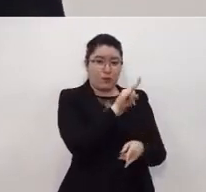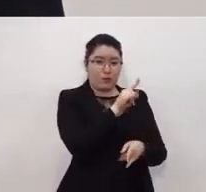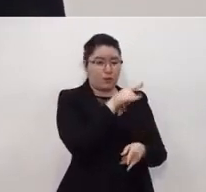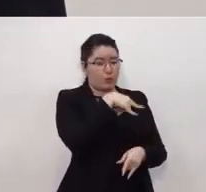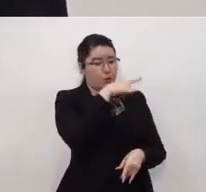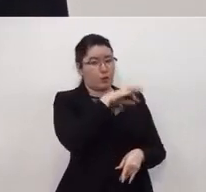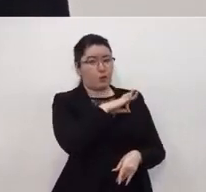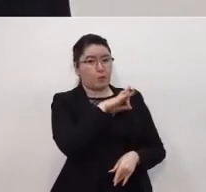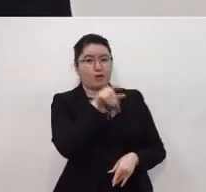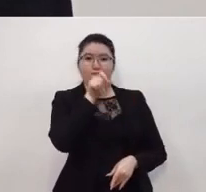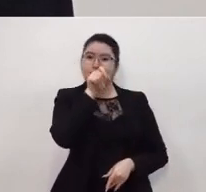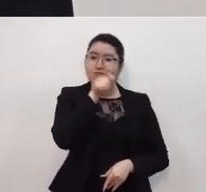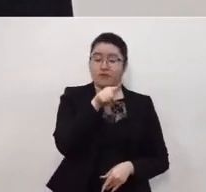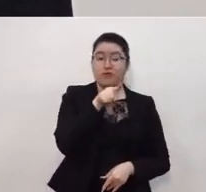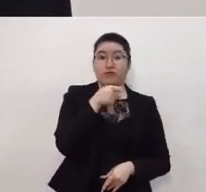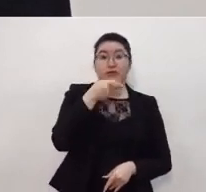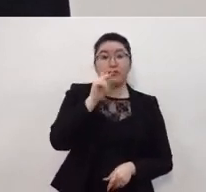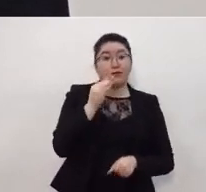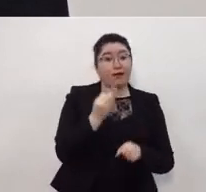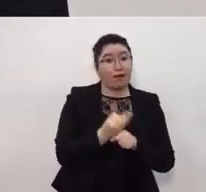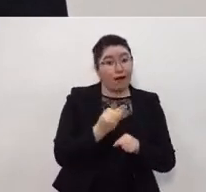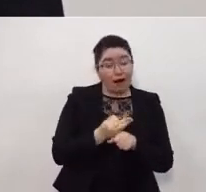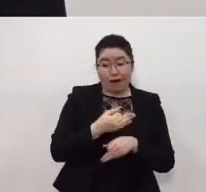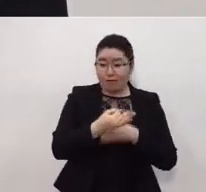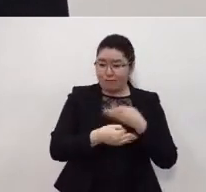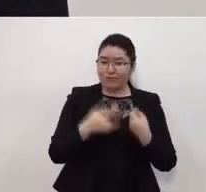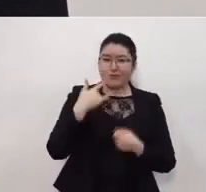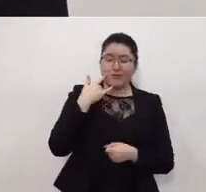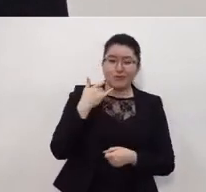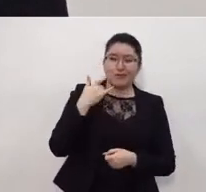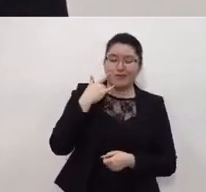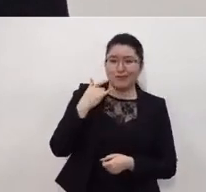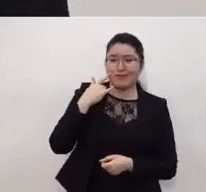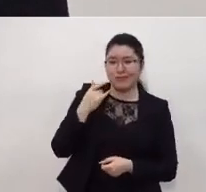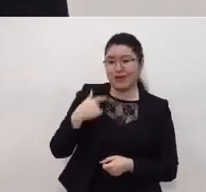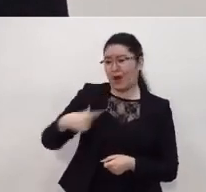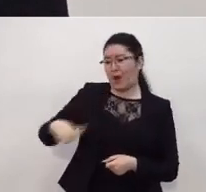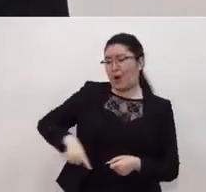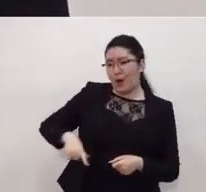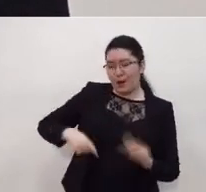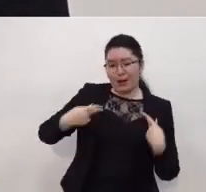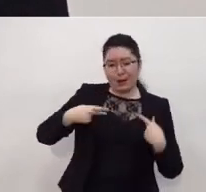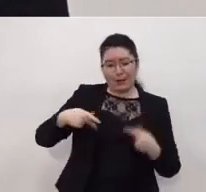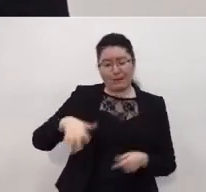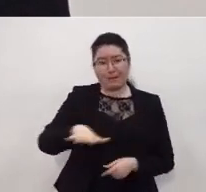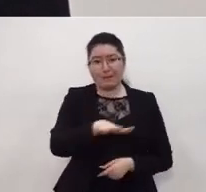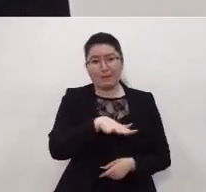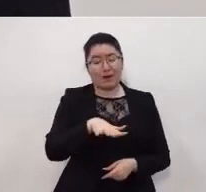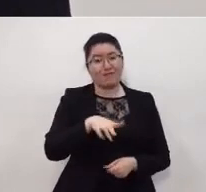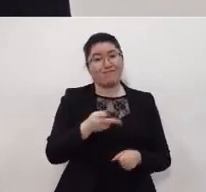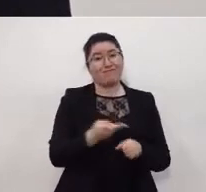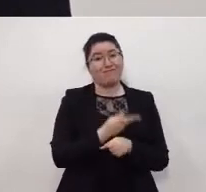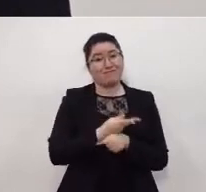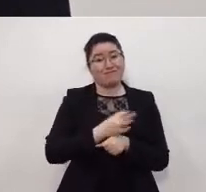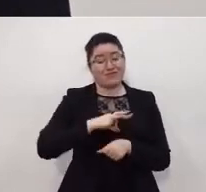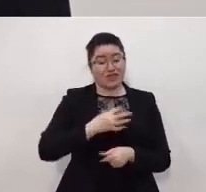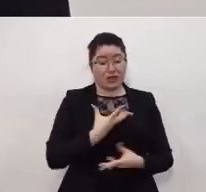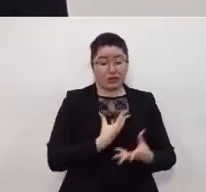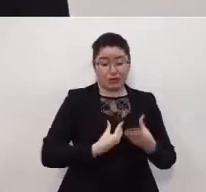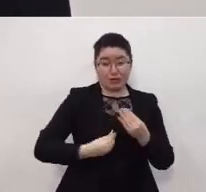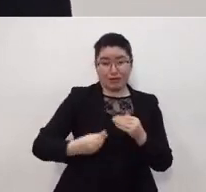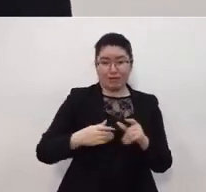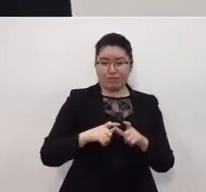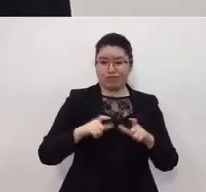pero aún con todo este esfuerzo de la ciudadanía y el esfuerzo del gobierno pues han seguido aumentando los contagios y han seguido